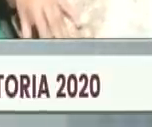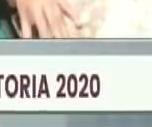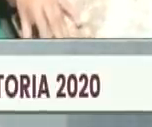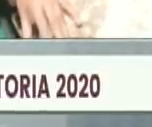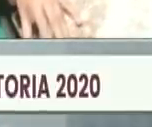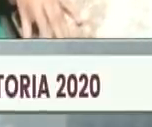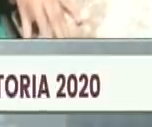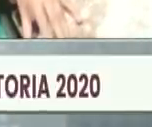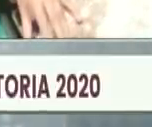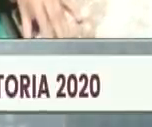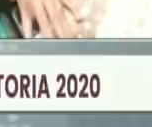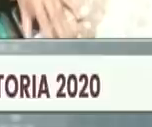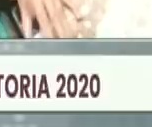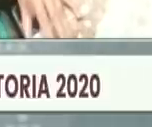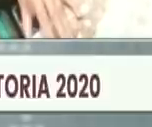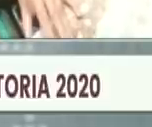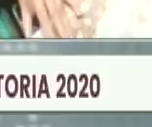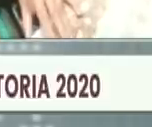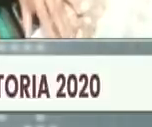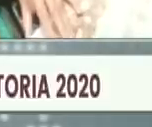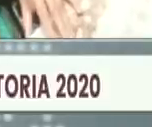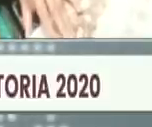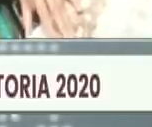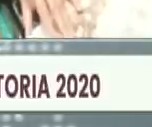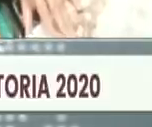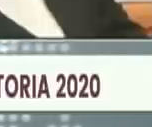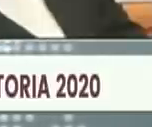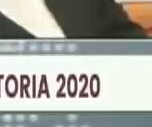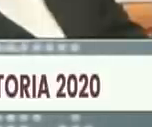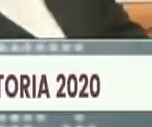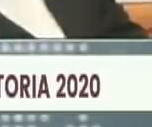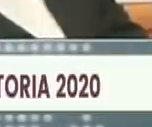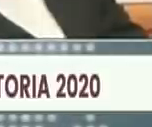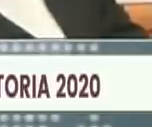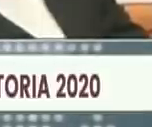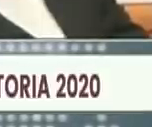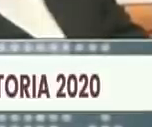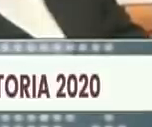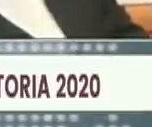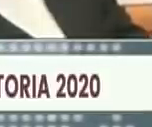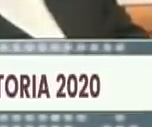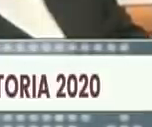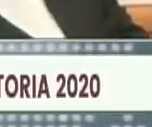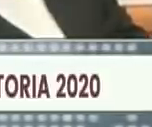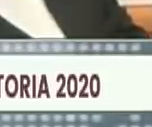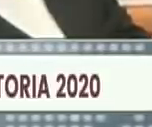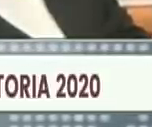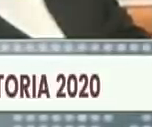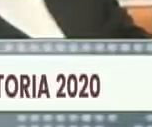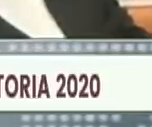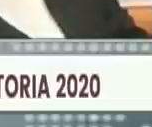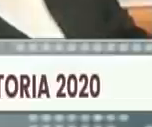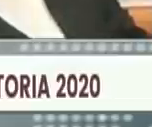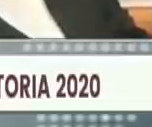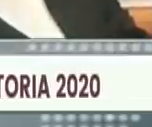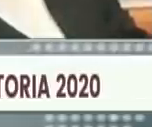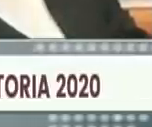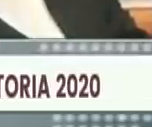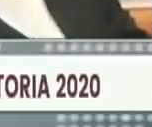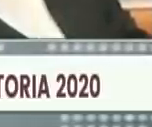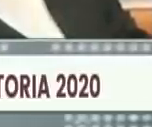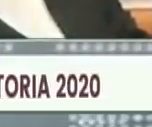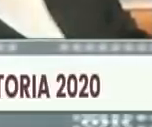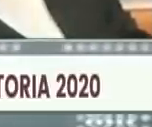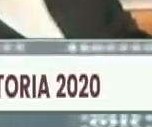el país Hildeliza Cabello Requena entonces recibe este destacado premio nacional de historia